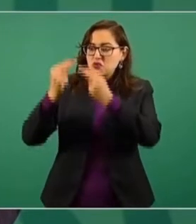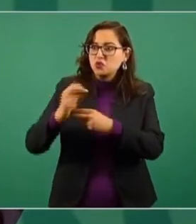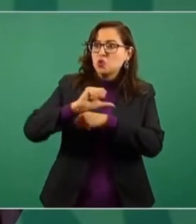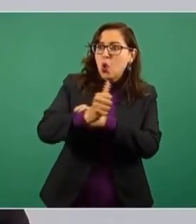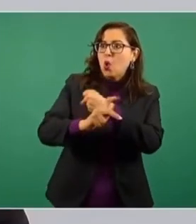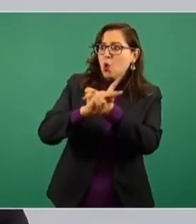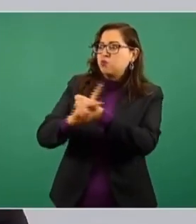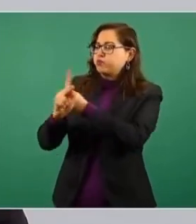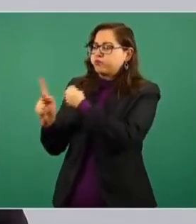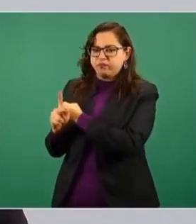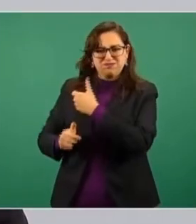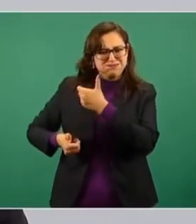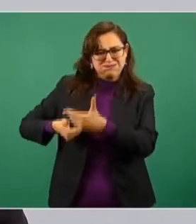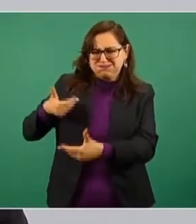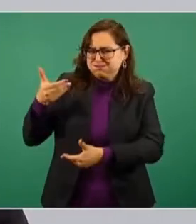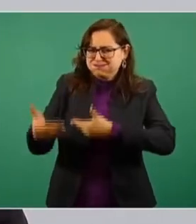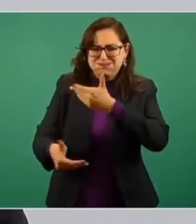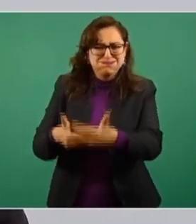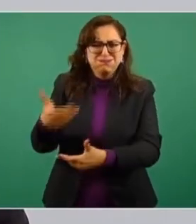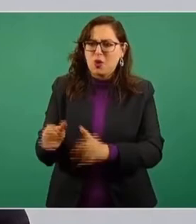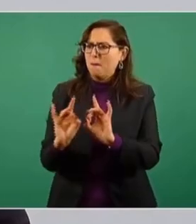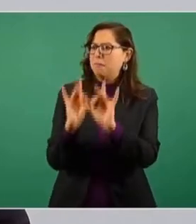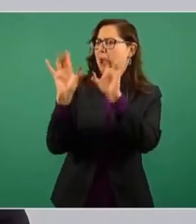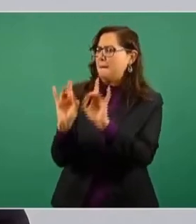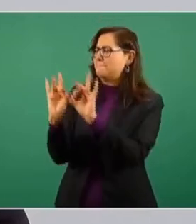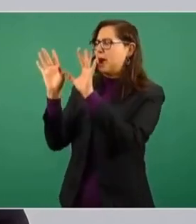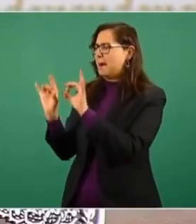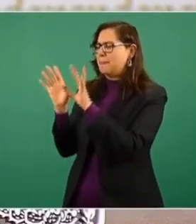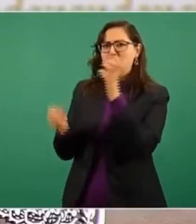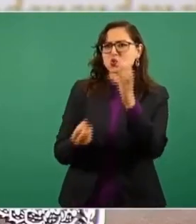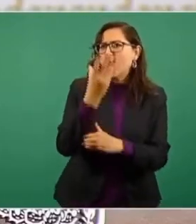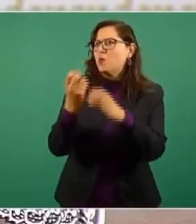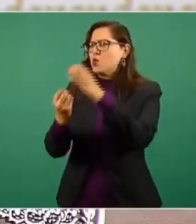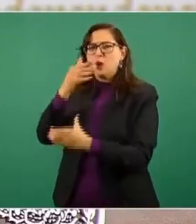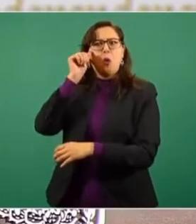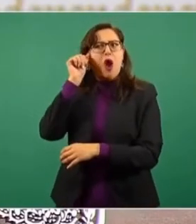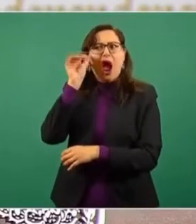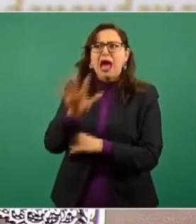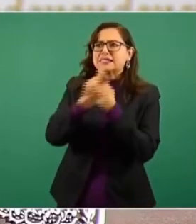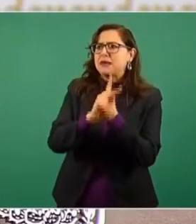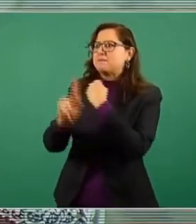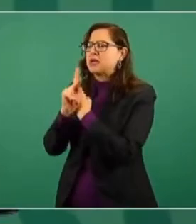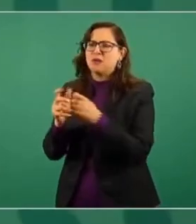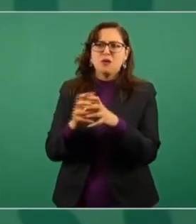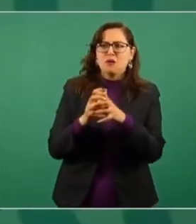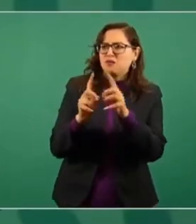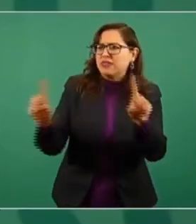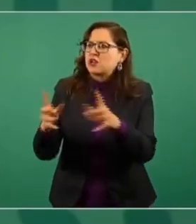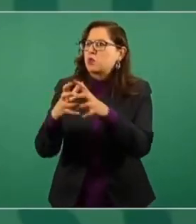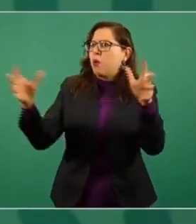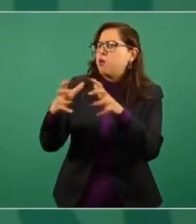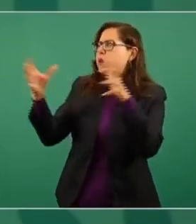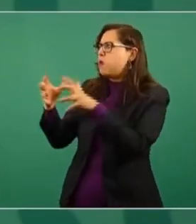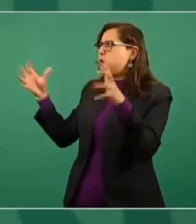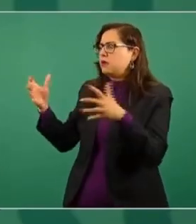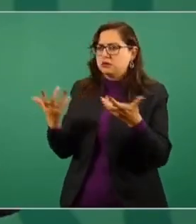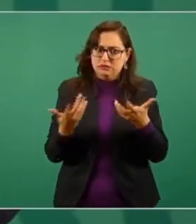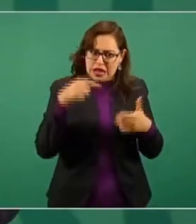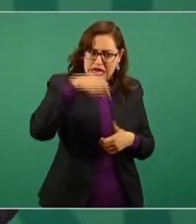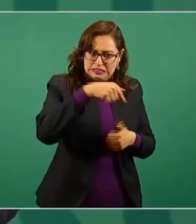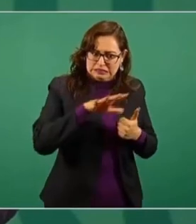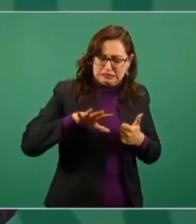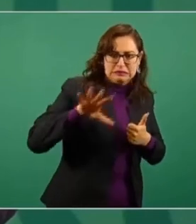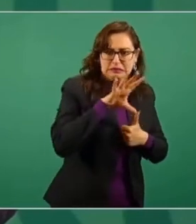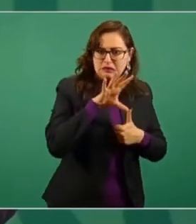excepcional, emergente en los países asiáticos y en otras regiones del mundo. Nosotros tenemos que consolidar